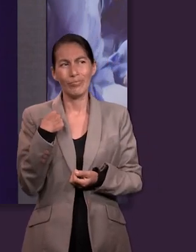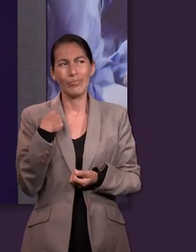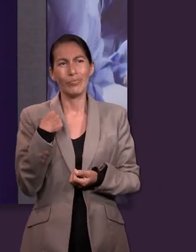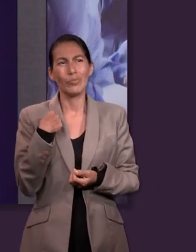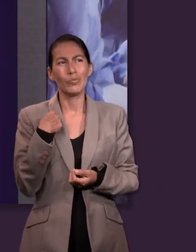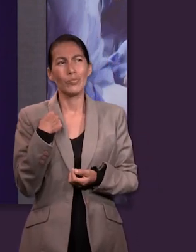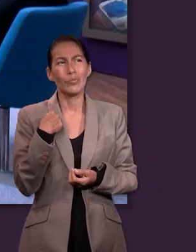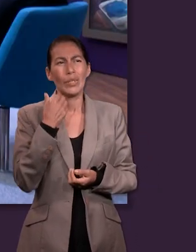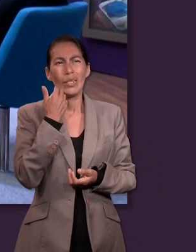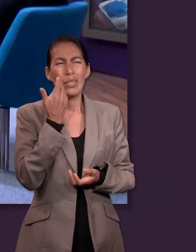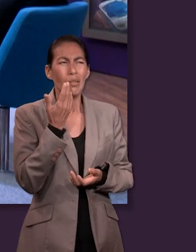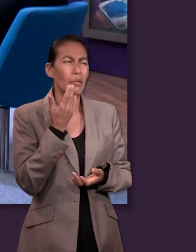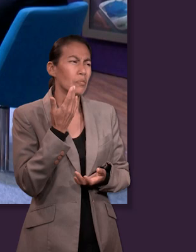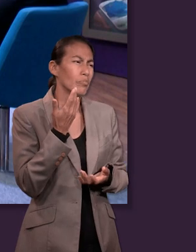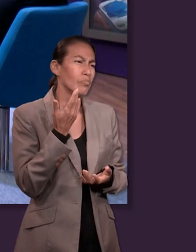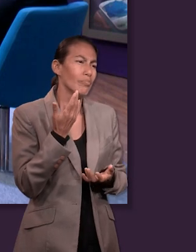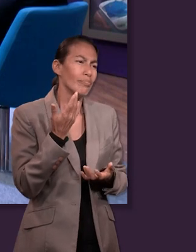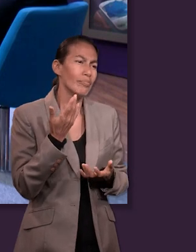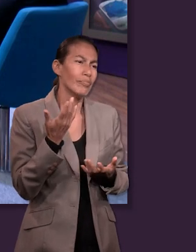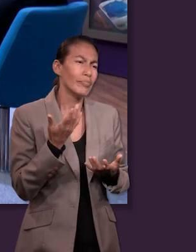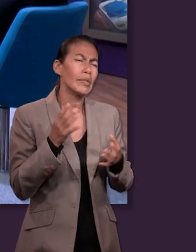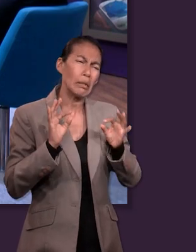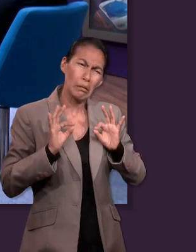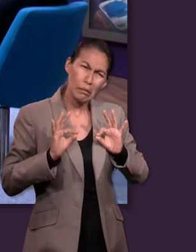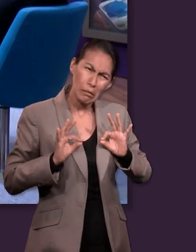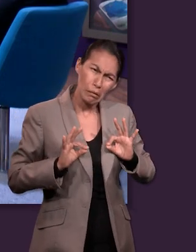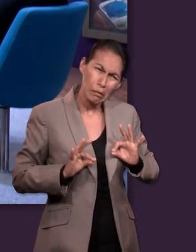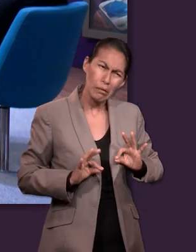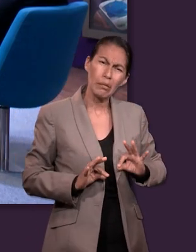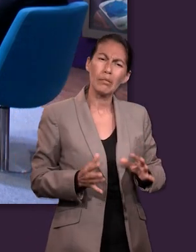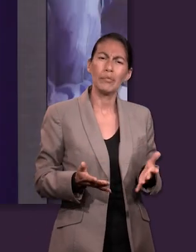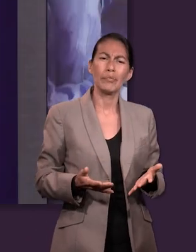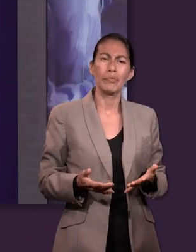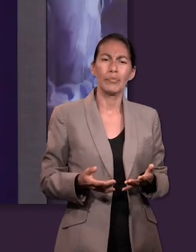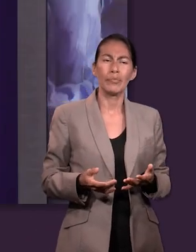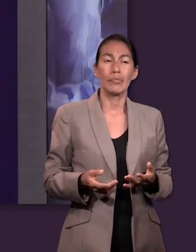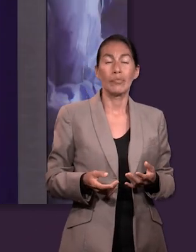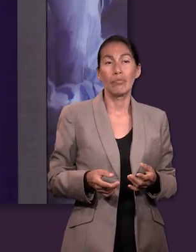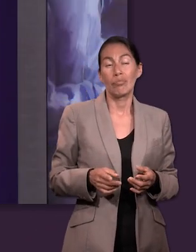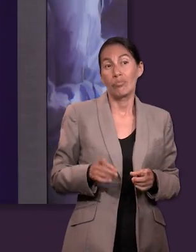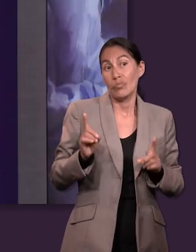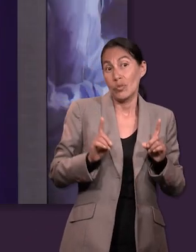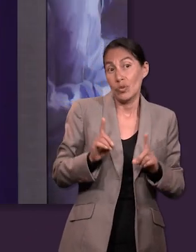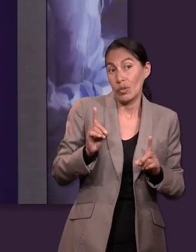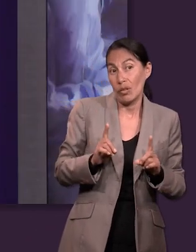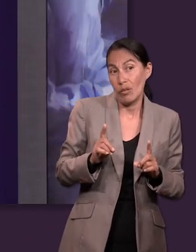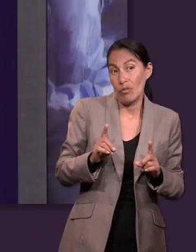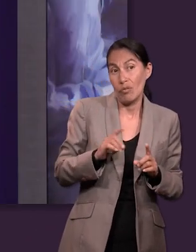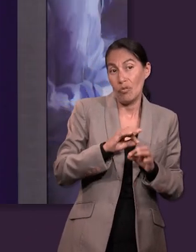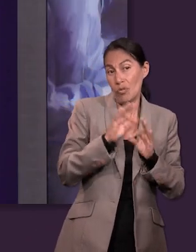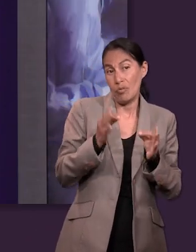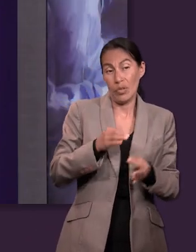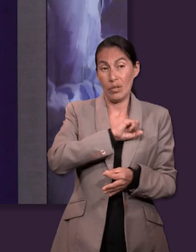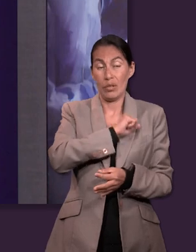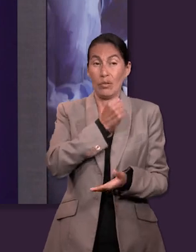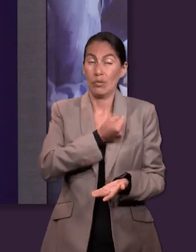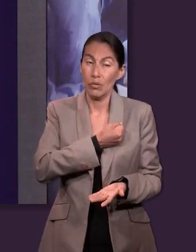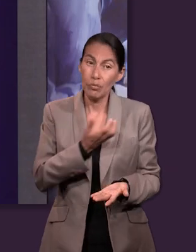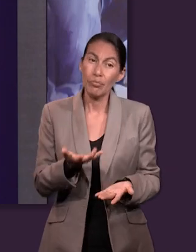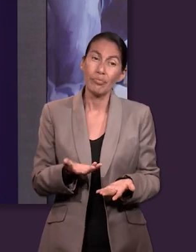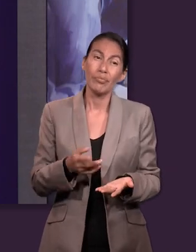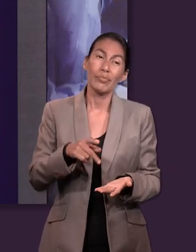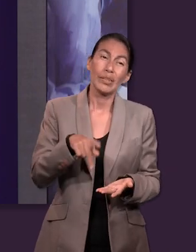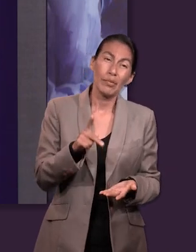trato de relajarme de alguna manera, ¿no? pero sé que debería buscar una forma tal vez más saludable de drenar ese estrés,